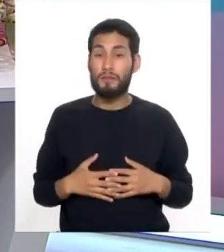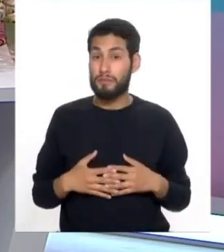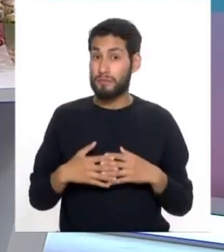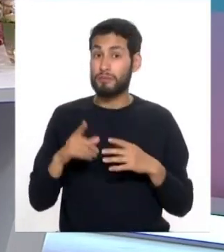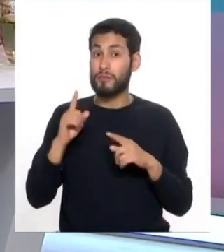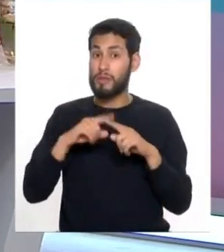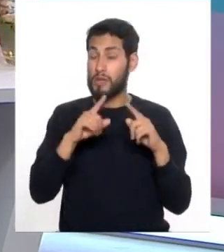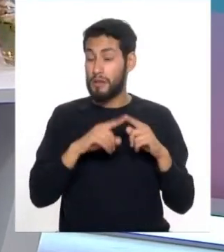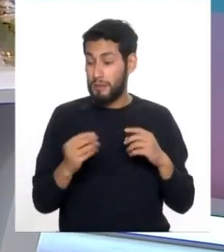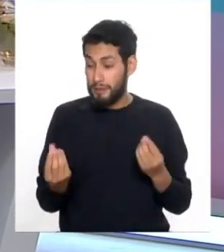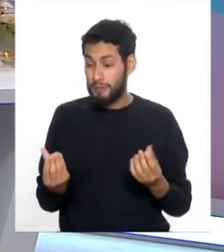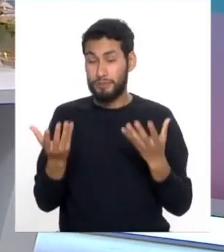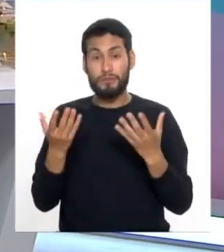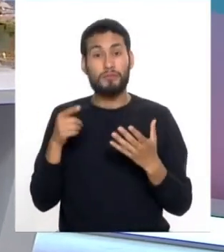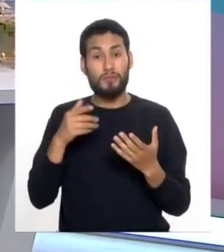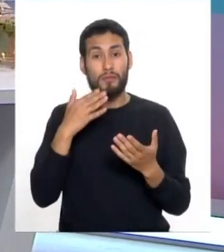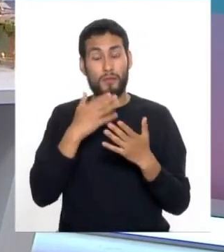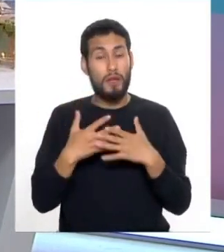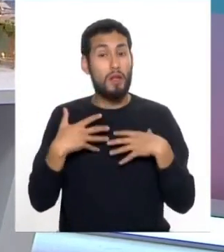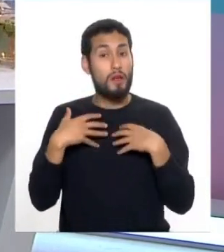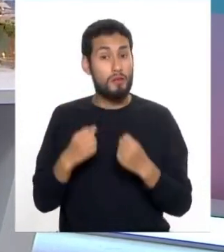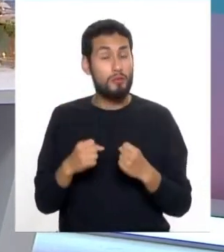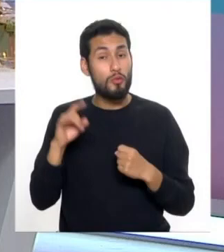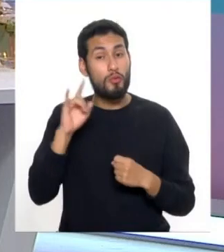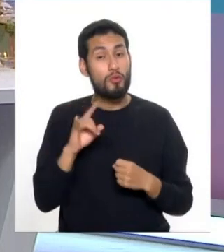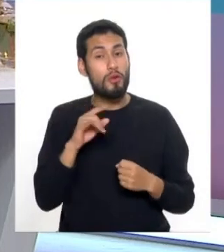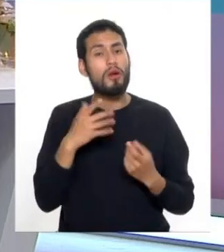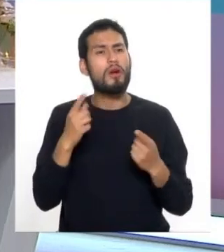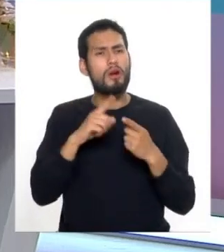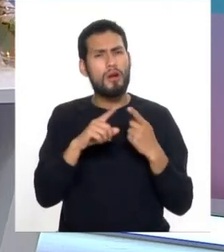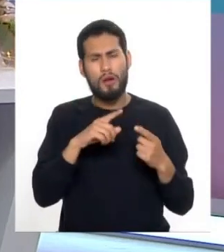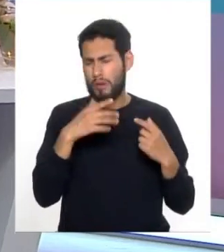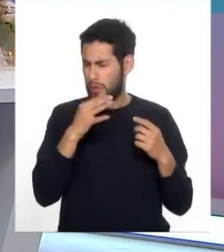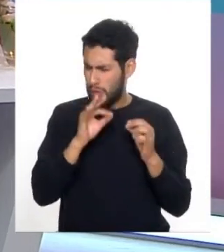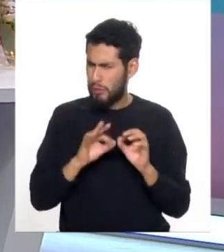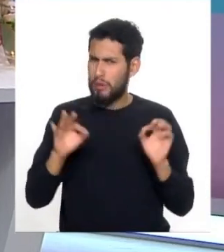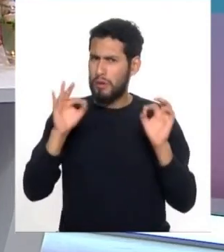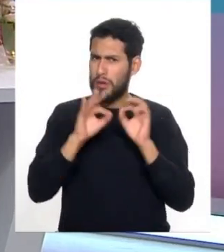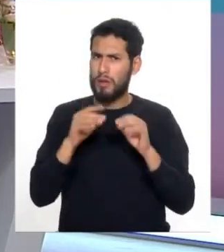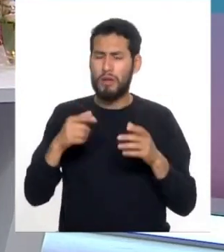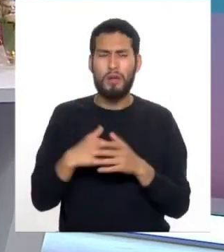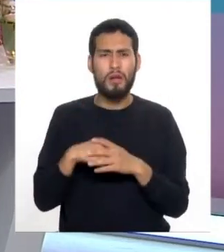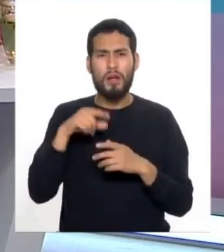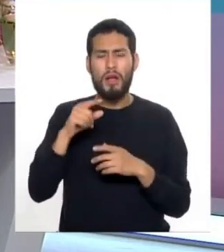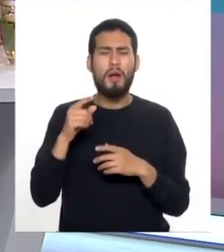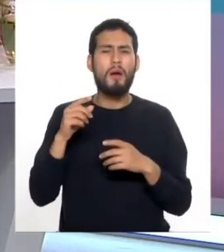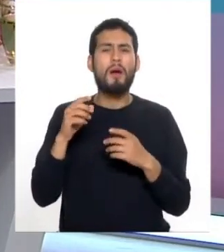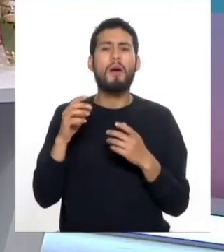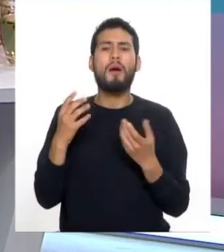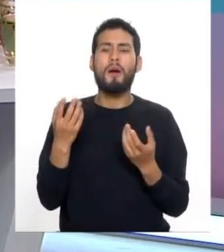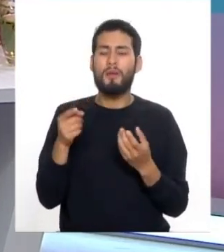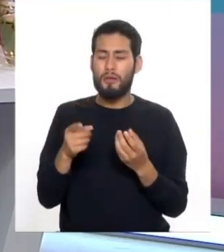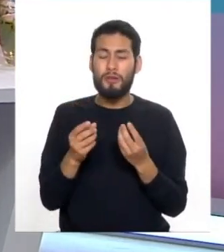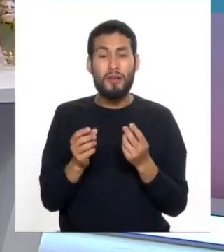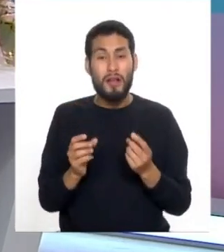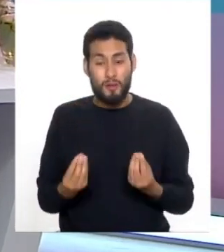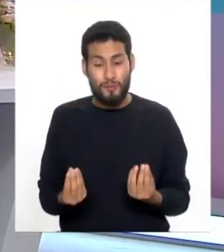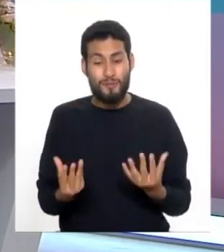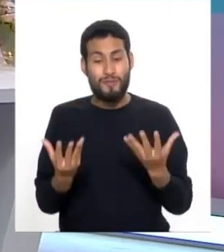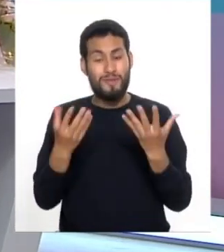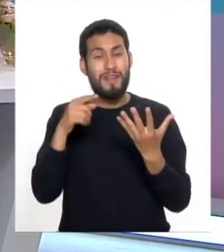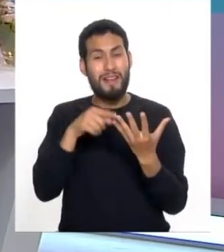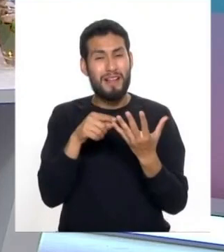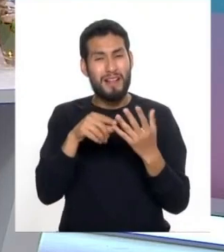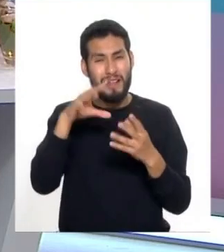plantas medicinales nos son útiles porque tienen compuestos muy importantes. La célula vegetal es un gran laboratorio que